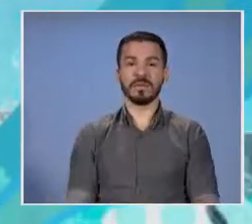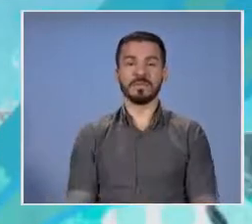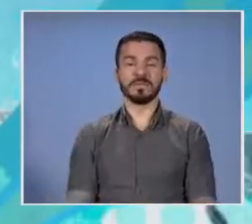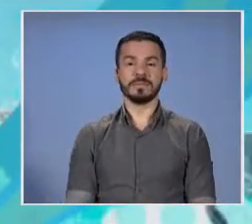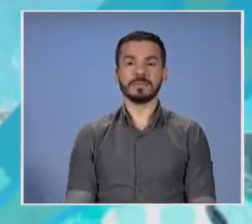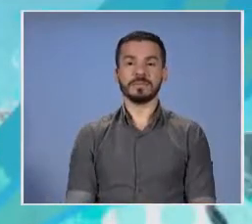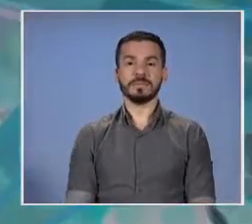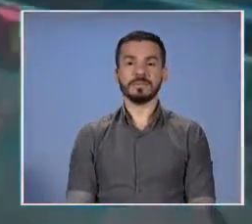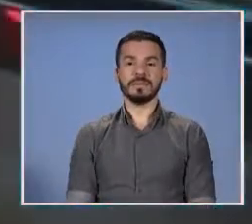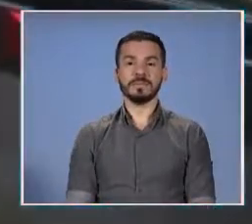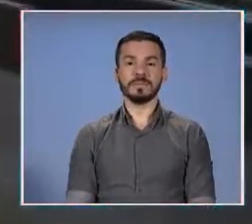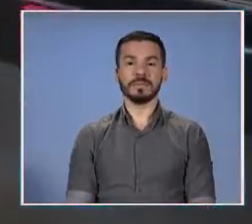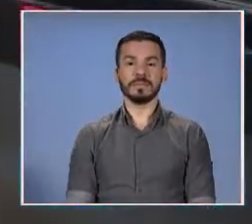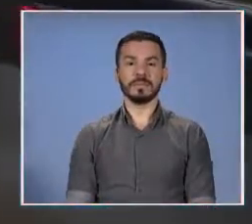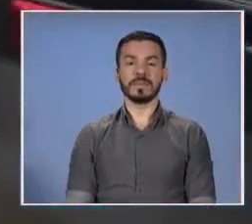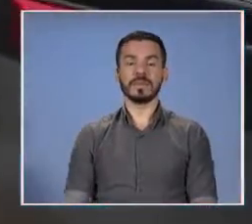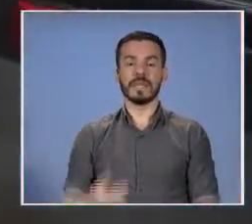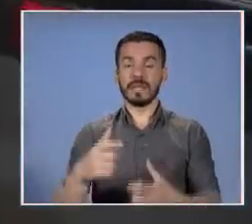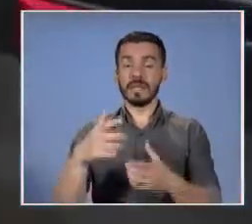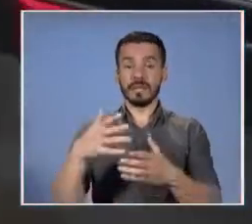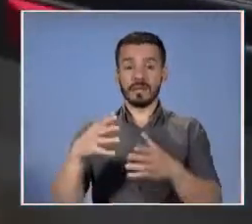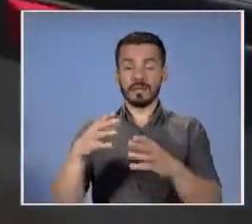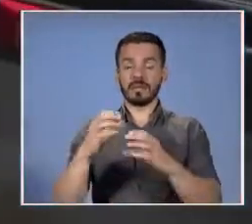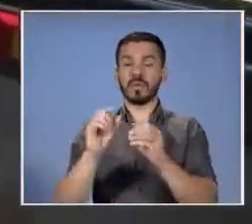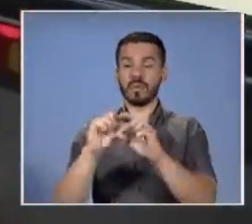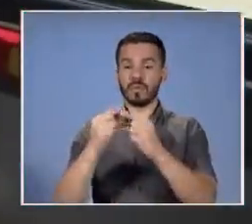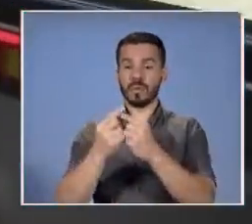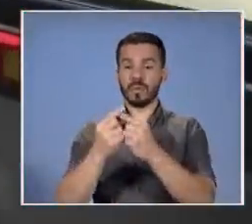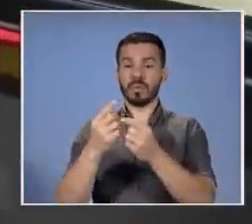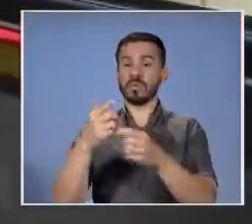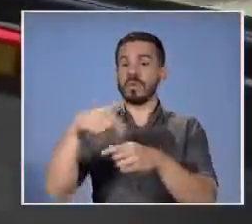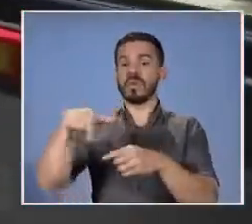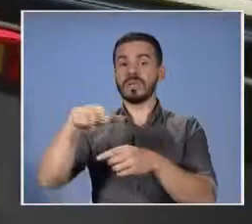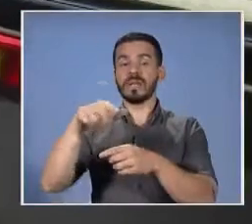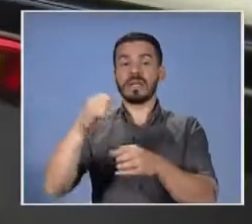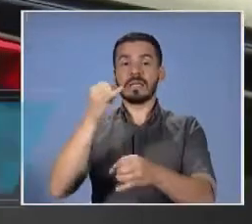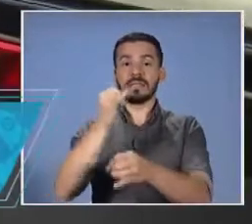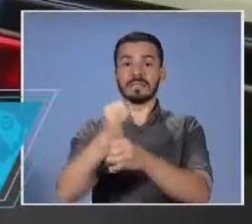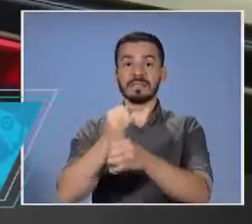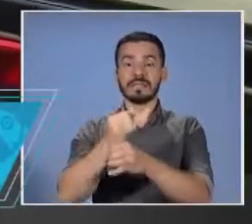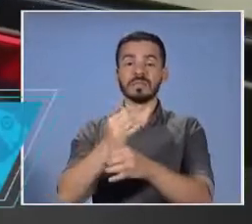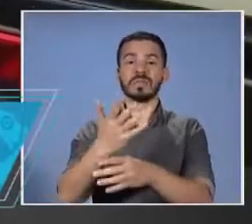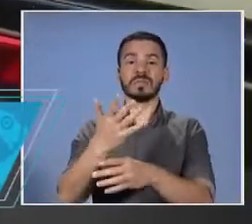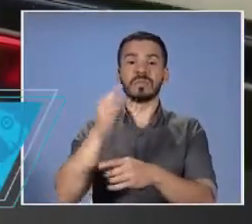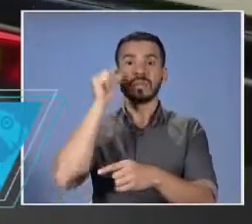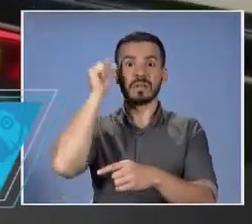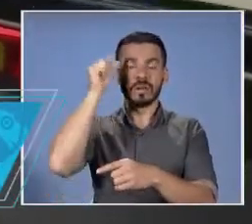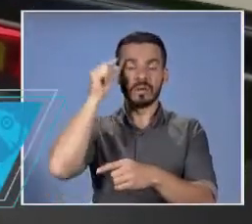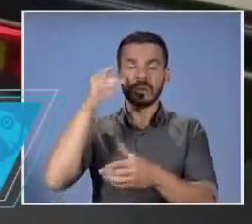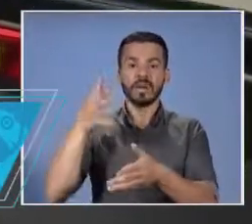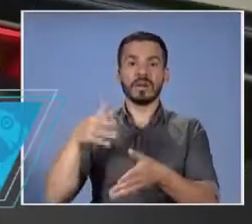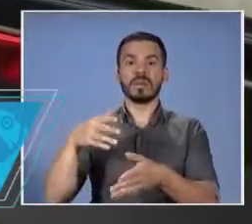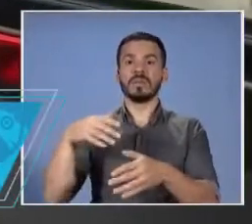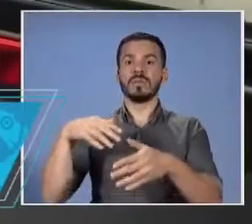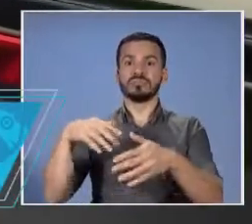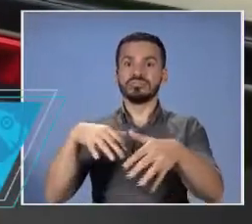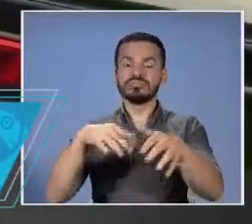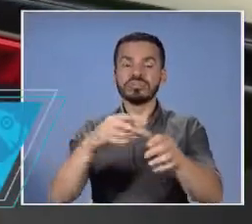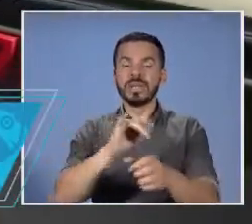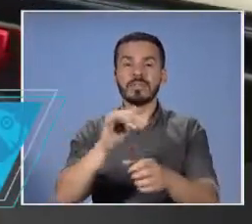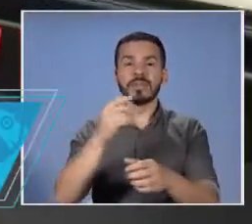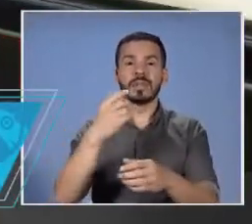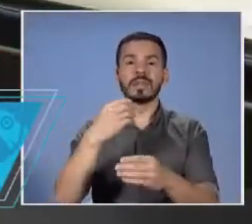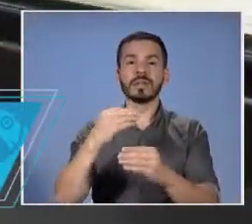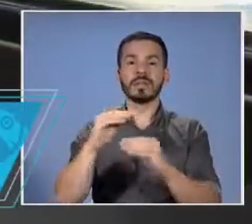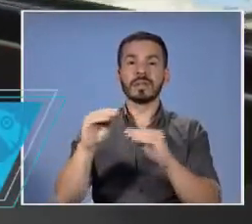momento y una gran caravana de instituciones gubernamentales. Imaginamos que, pues, en ellas se instalaban algunos